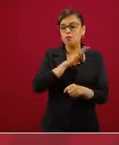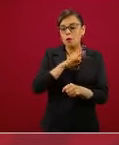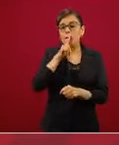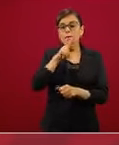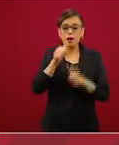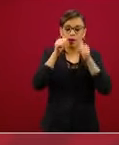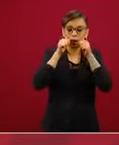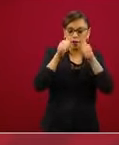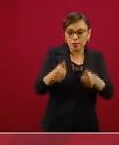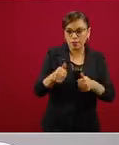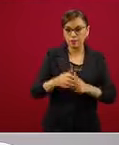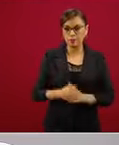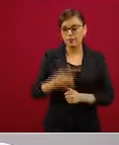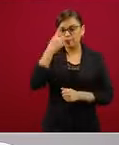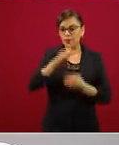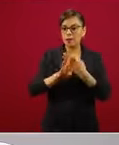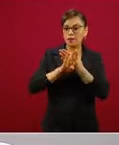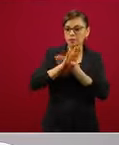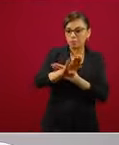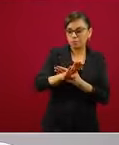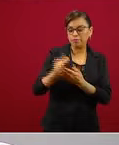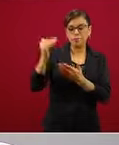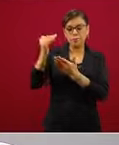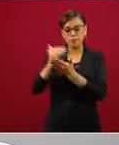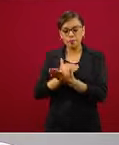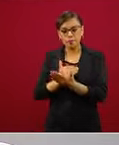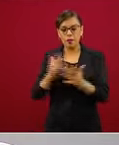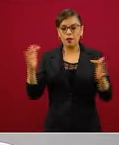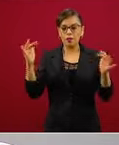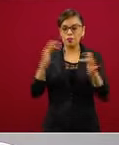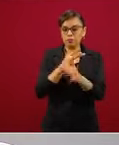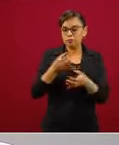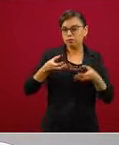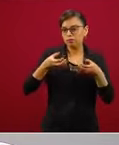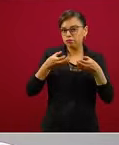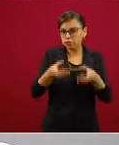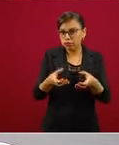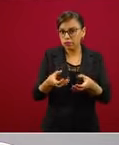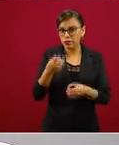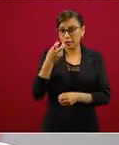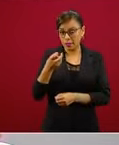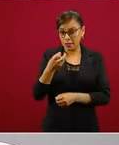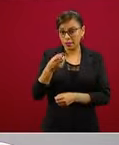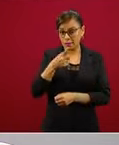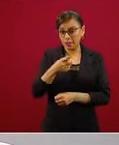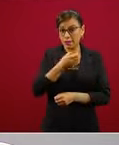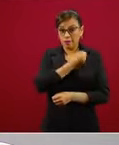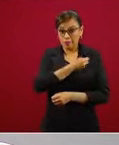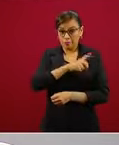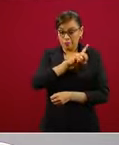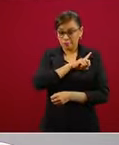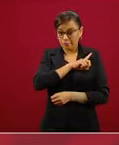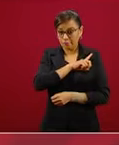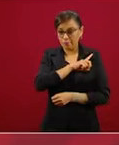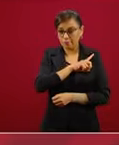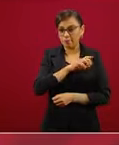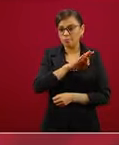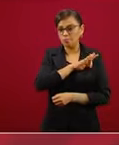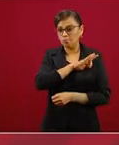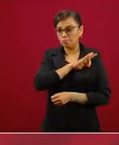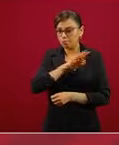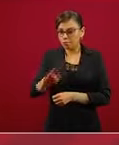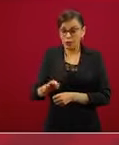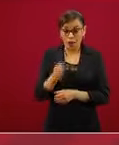prevención, de contención, de disminución de movilidad nos ha permitido que el sistema de salud hasta el momento pueda darle